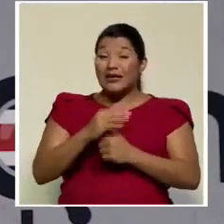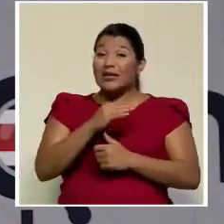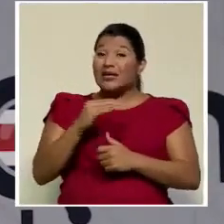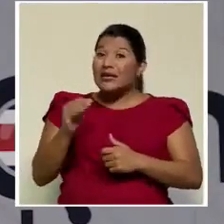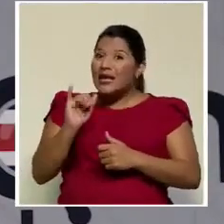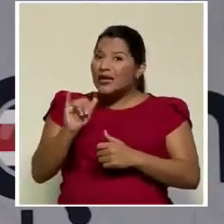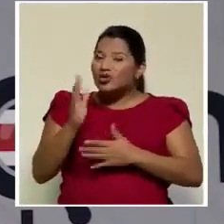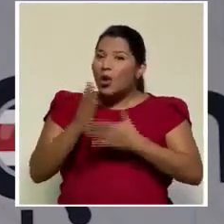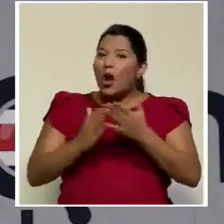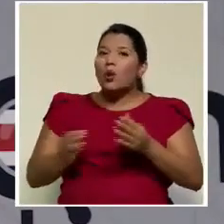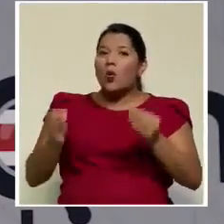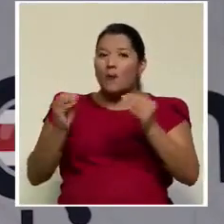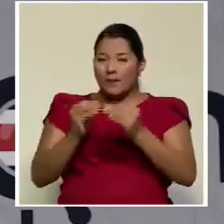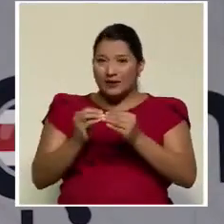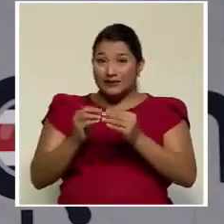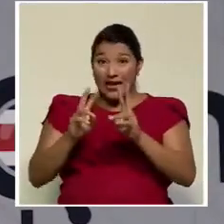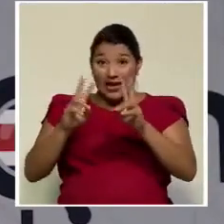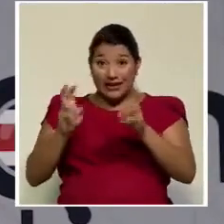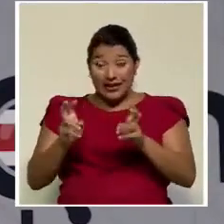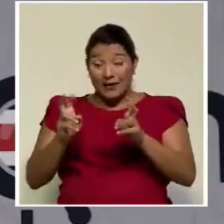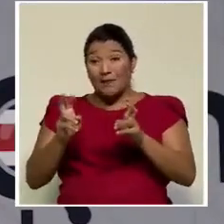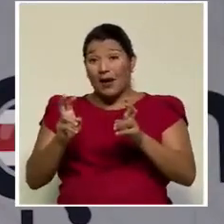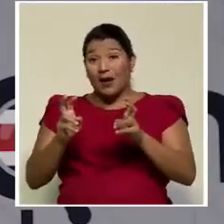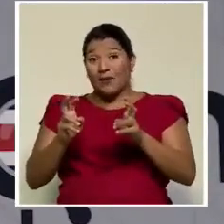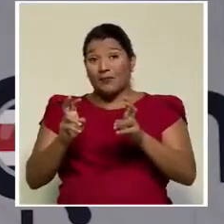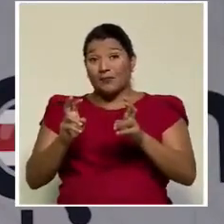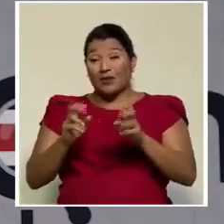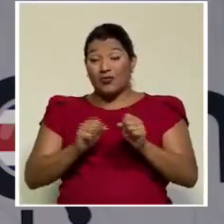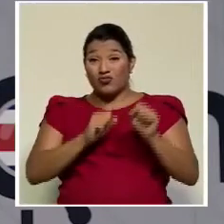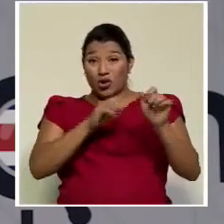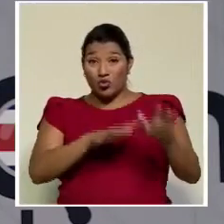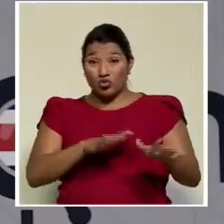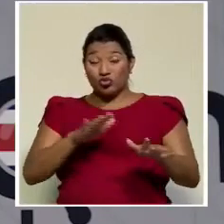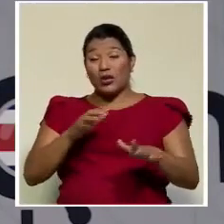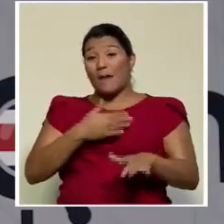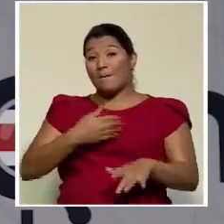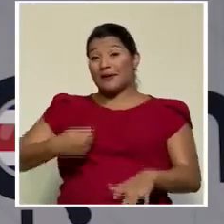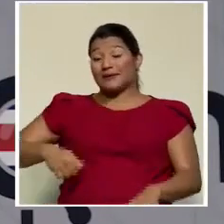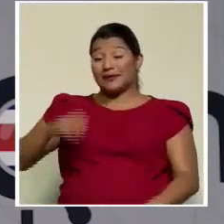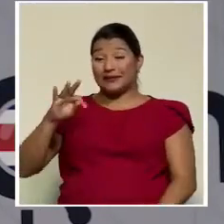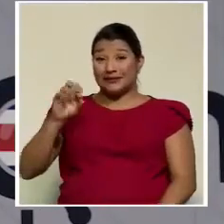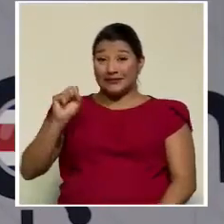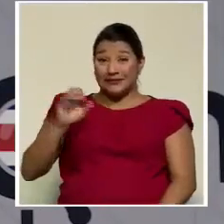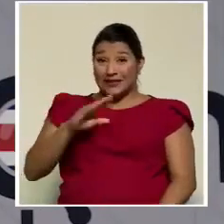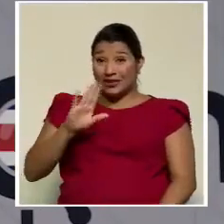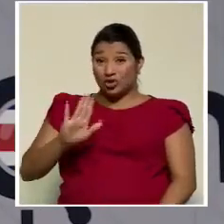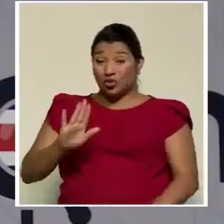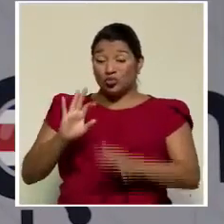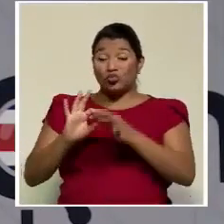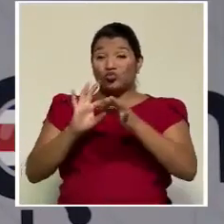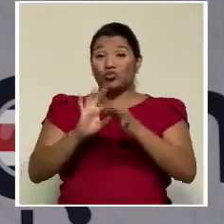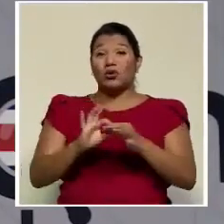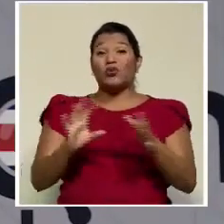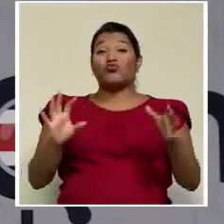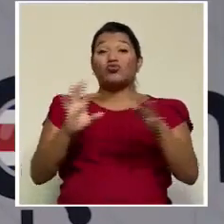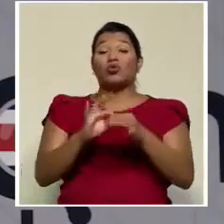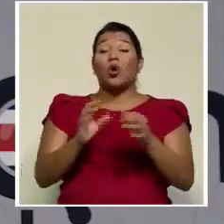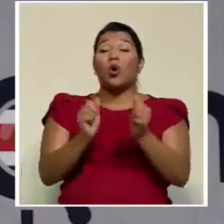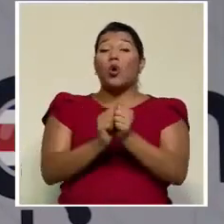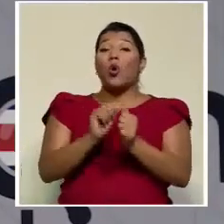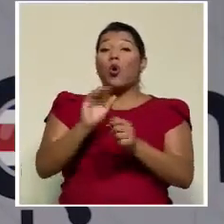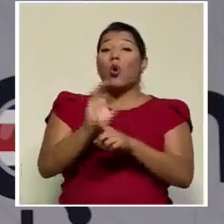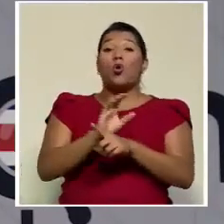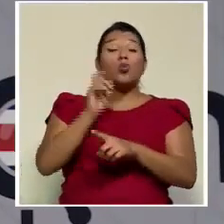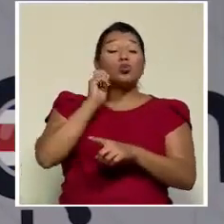elemento más. El tema de don Luis Antonio Sobrado, de su vínculo cercano con doña Ana Lupita,